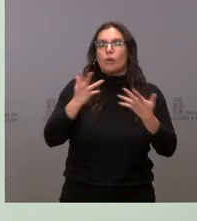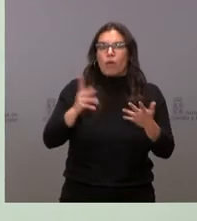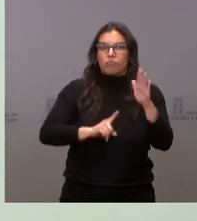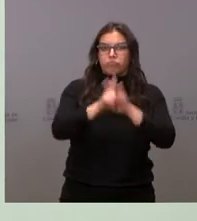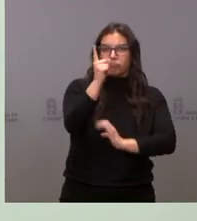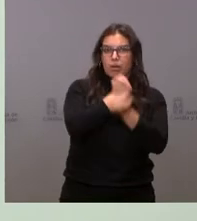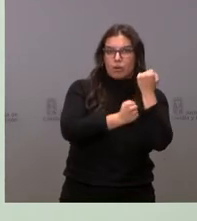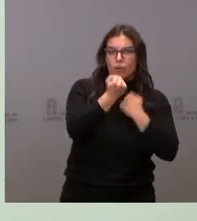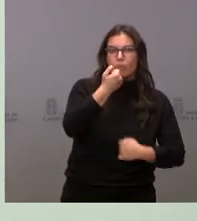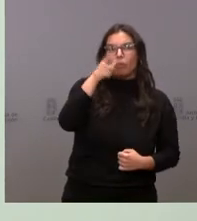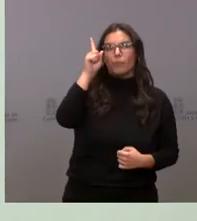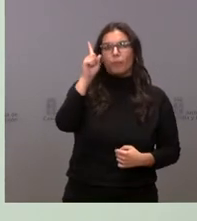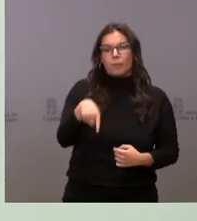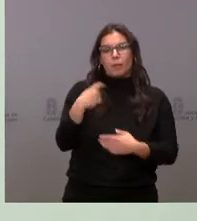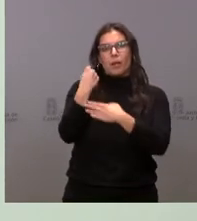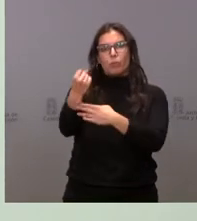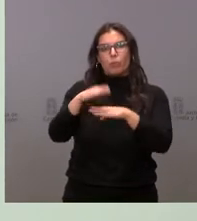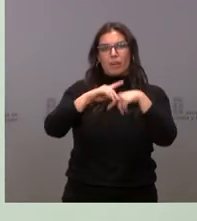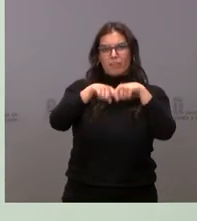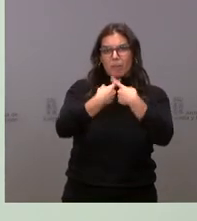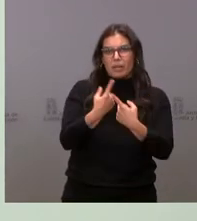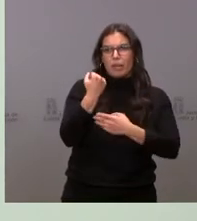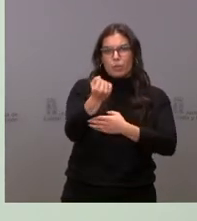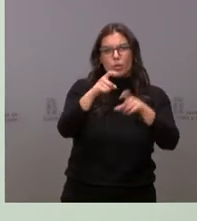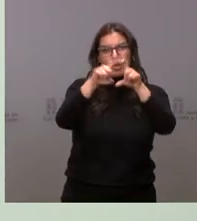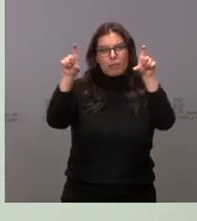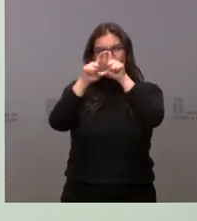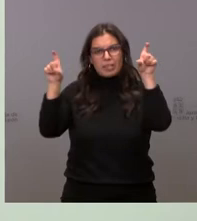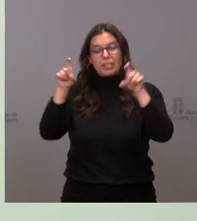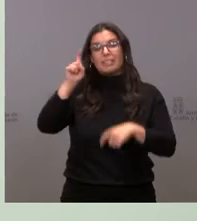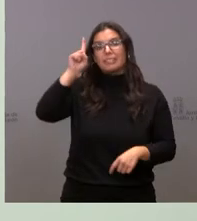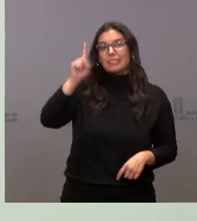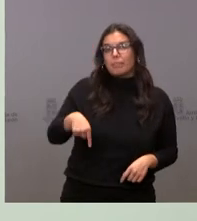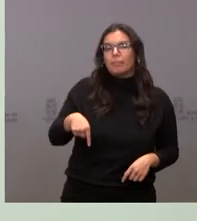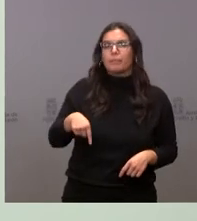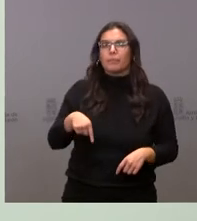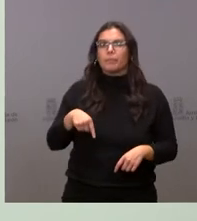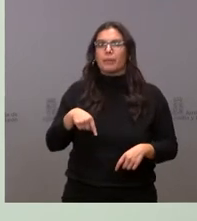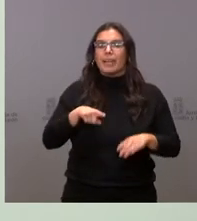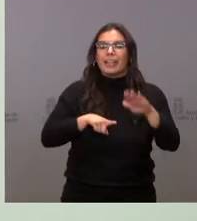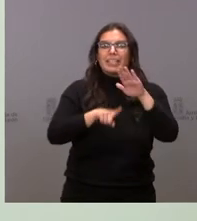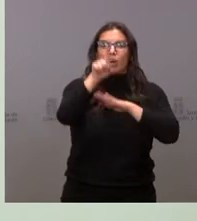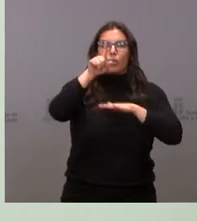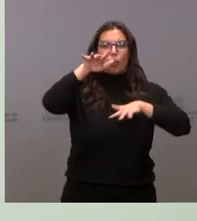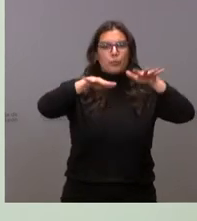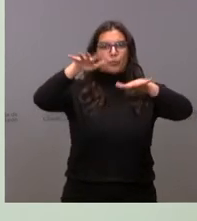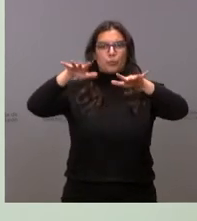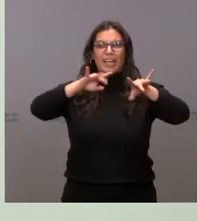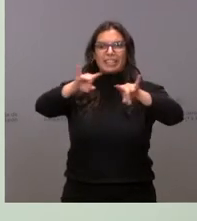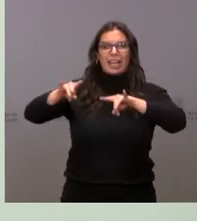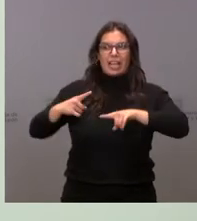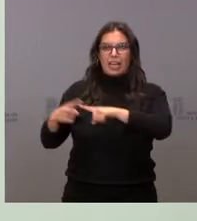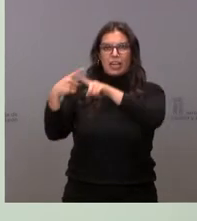apostando por el apoyo a las familias, a las empresas y también el desarrollo equilibrado de los territorios,